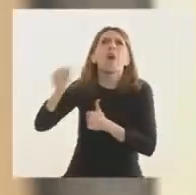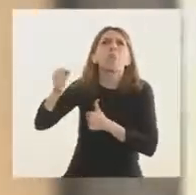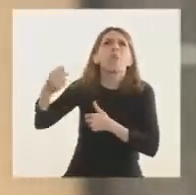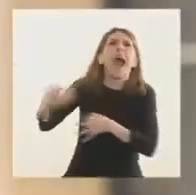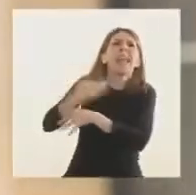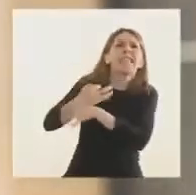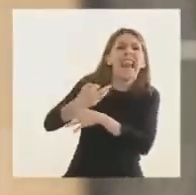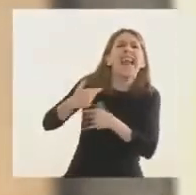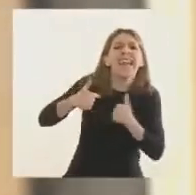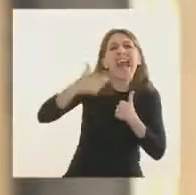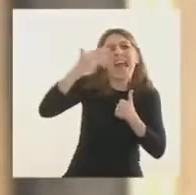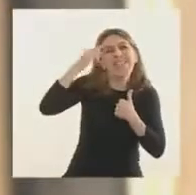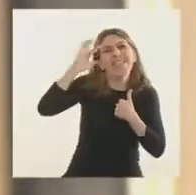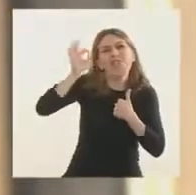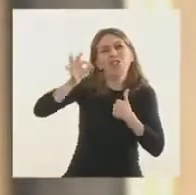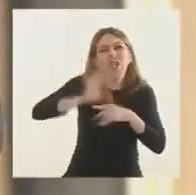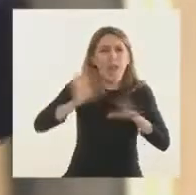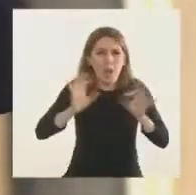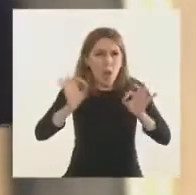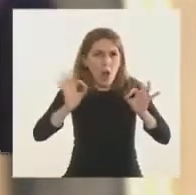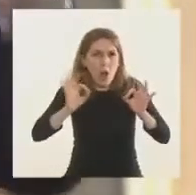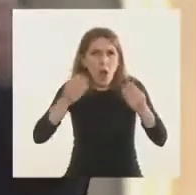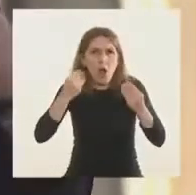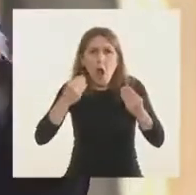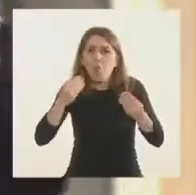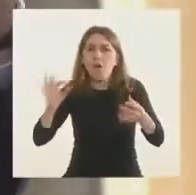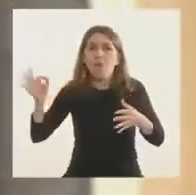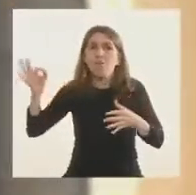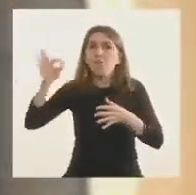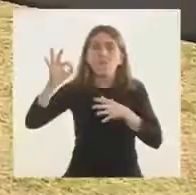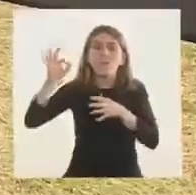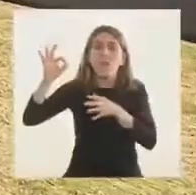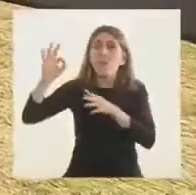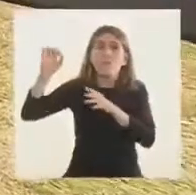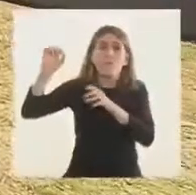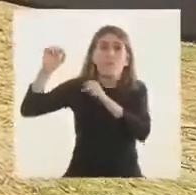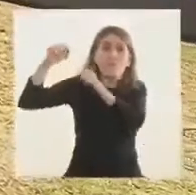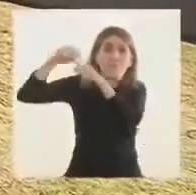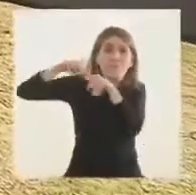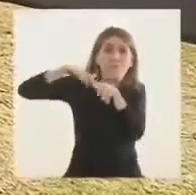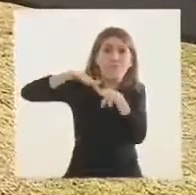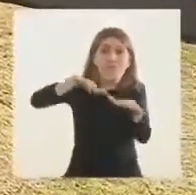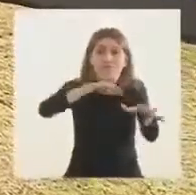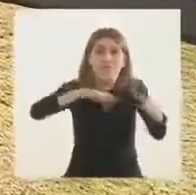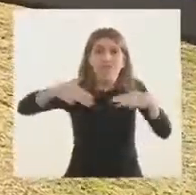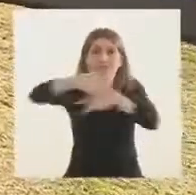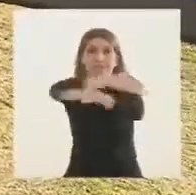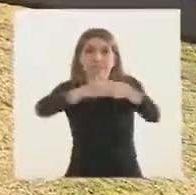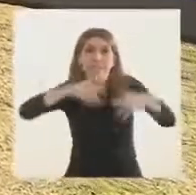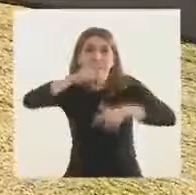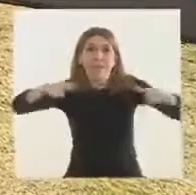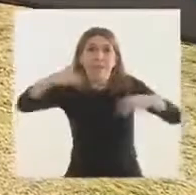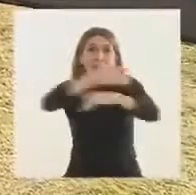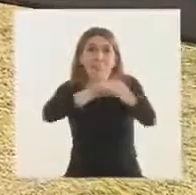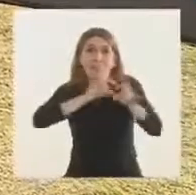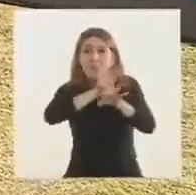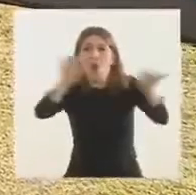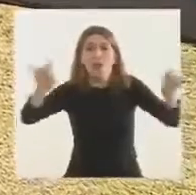enfrentar un virus que se mete en la sociedad, contagia, lastima, daña enormemente.